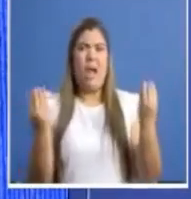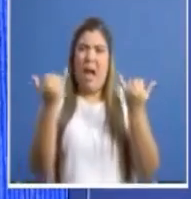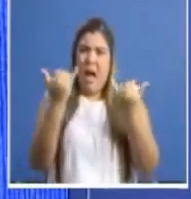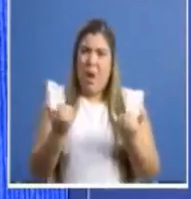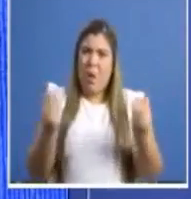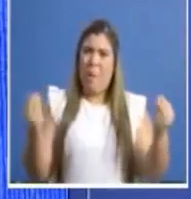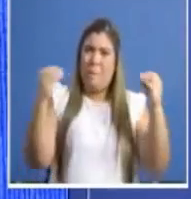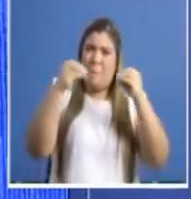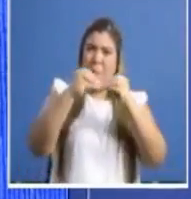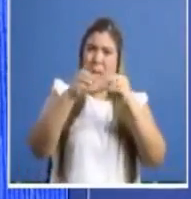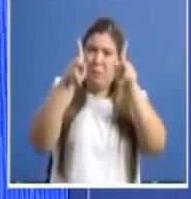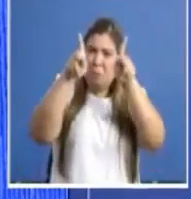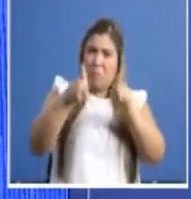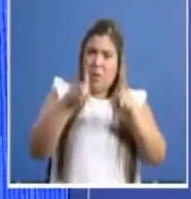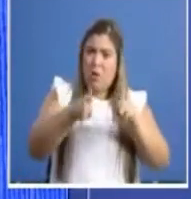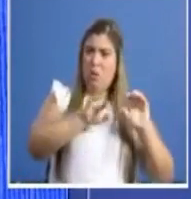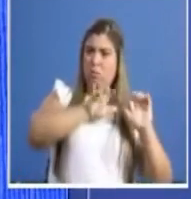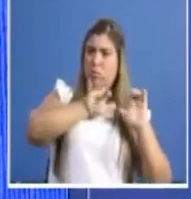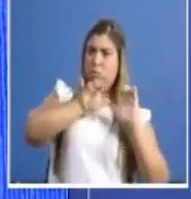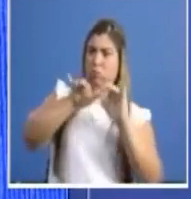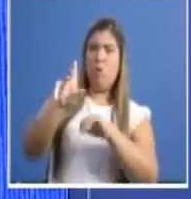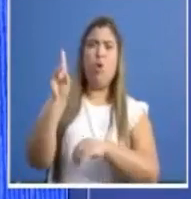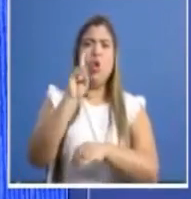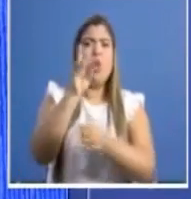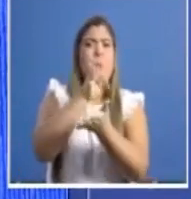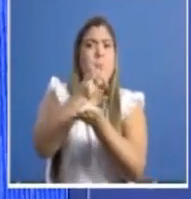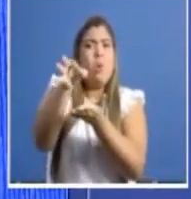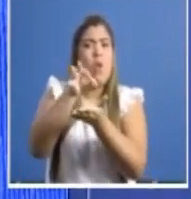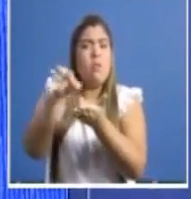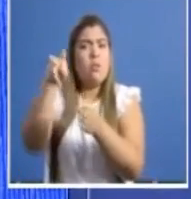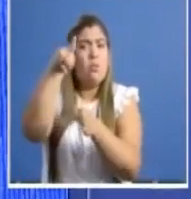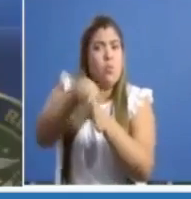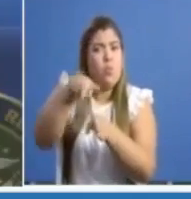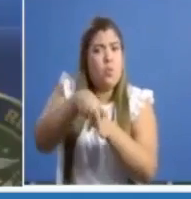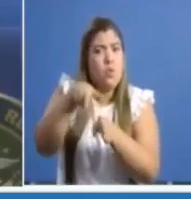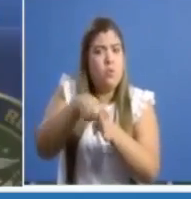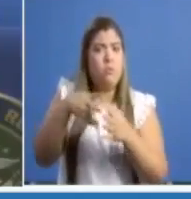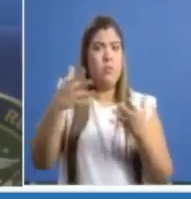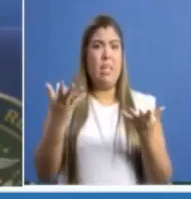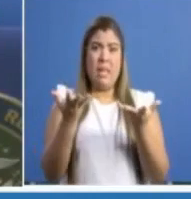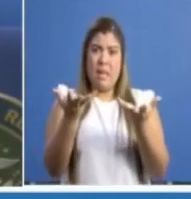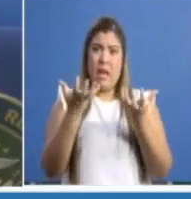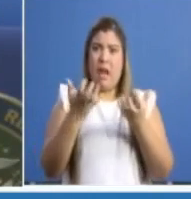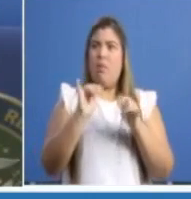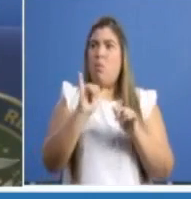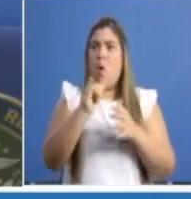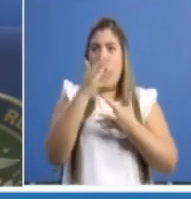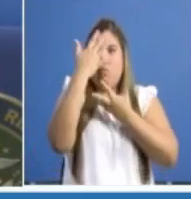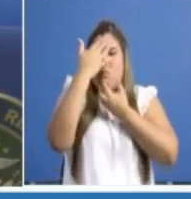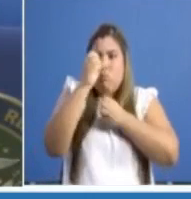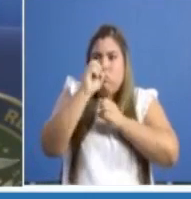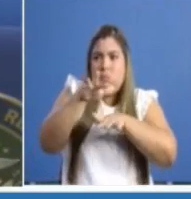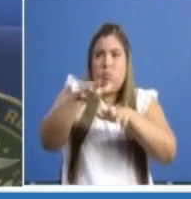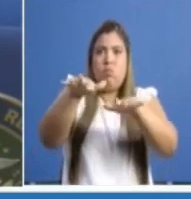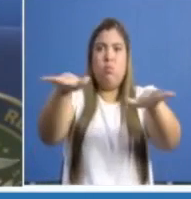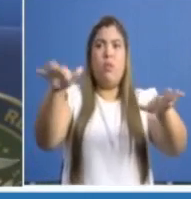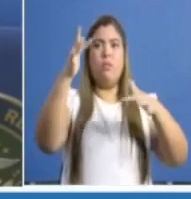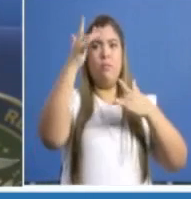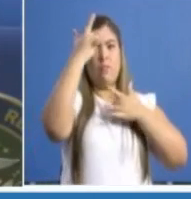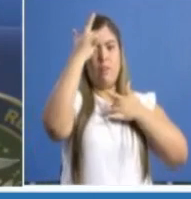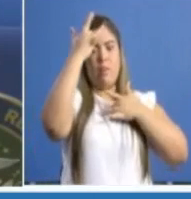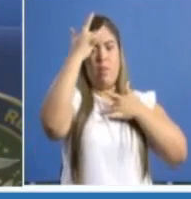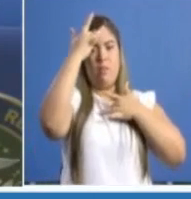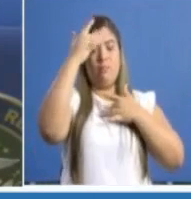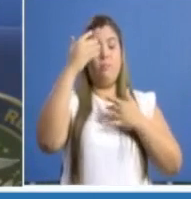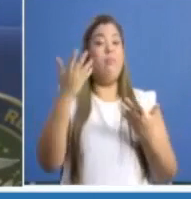personas hacia el interior de la República, exponiéndose a la propagación del virus, el